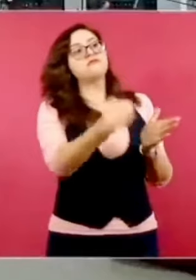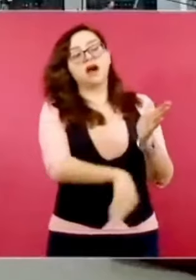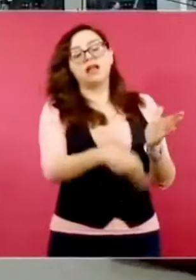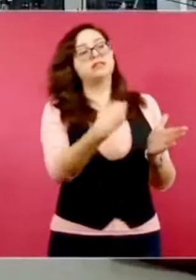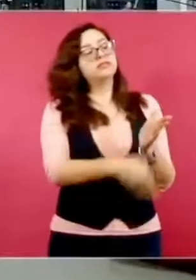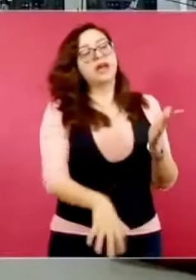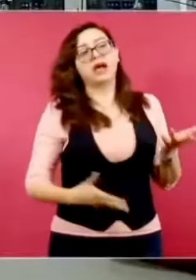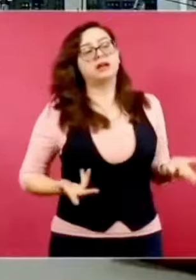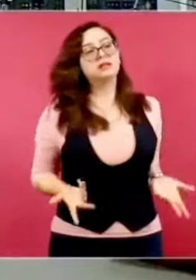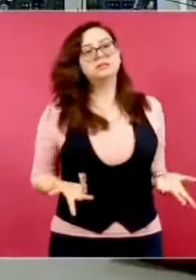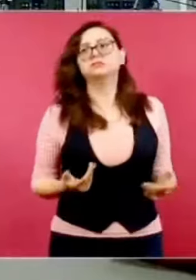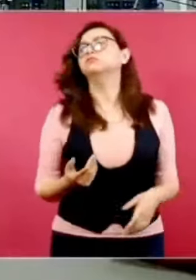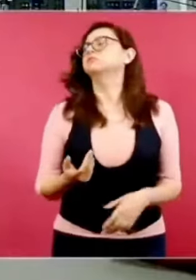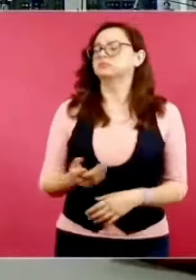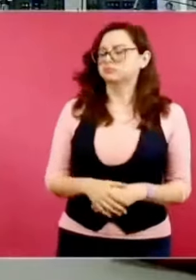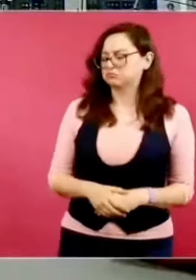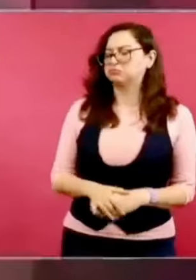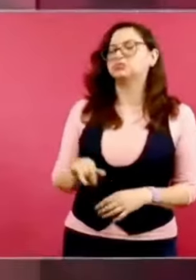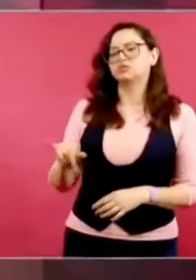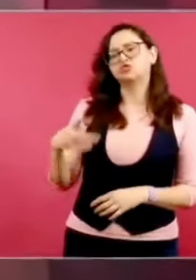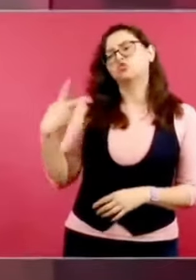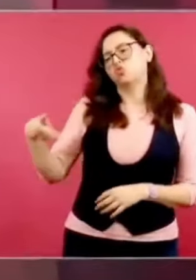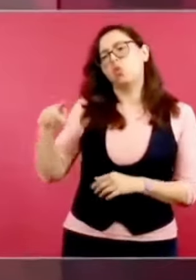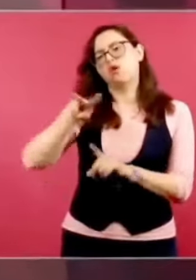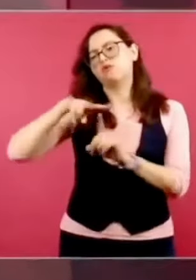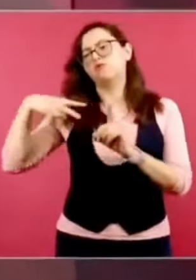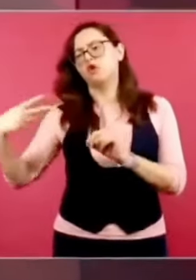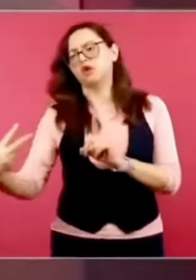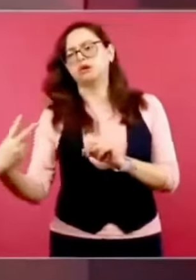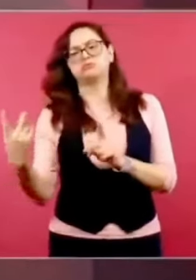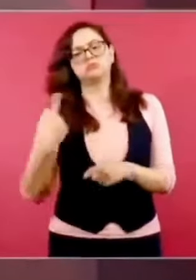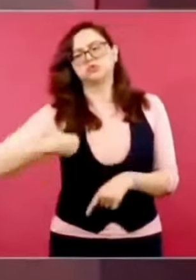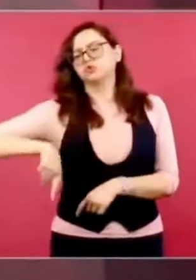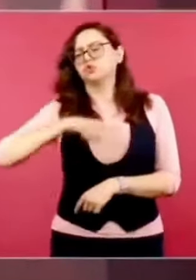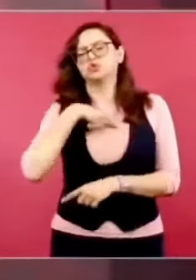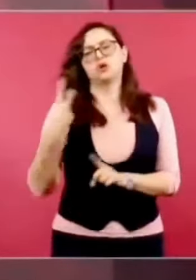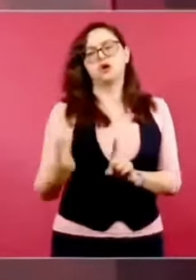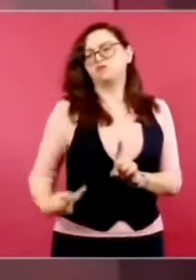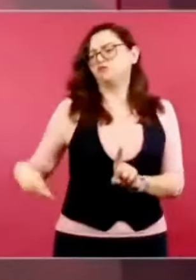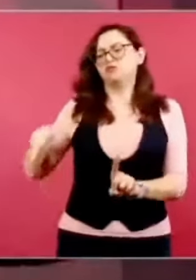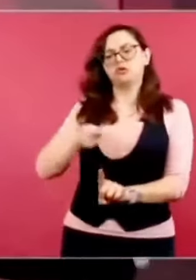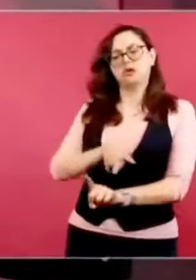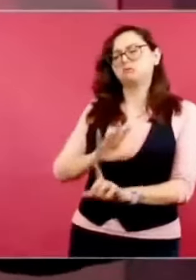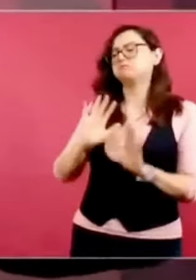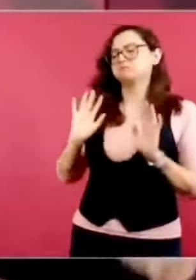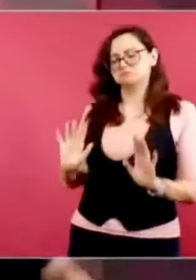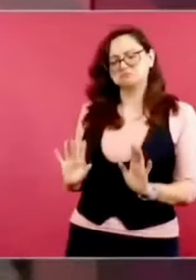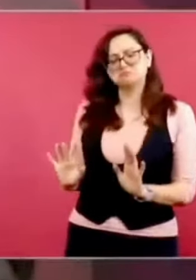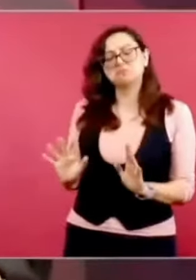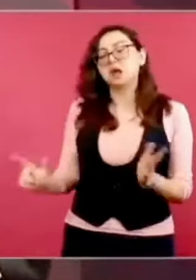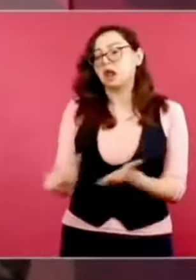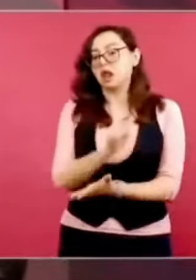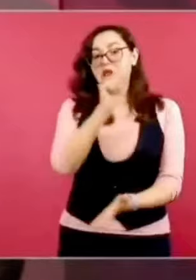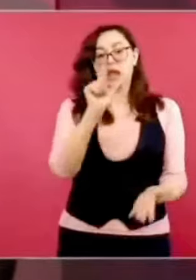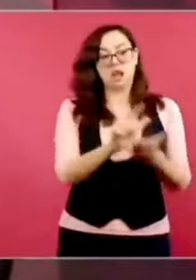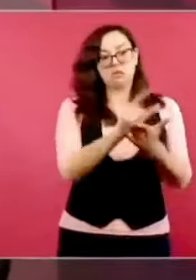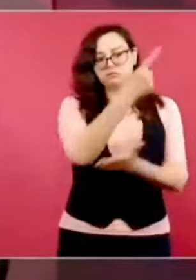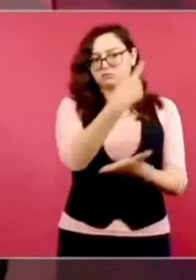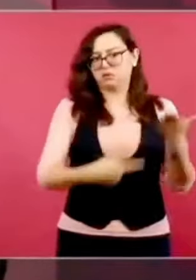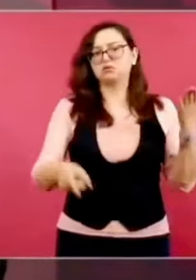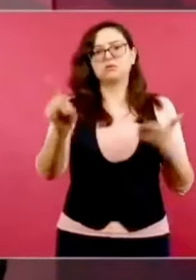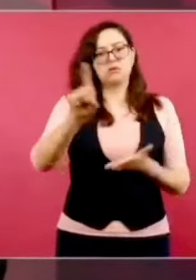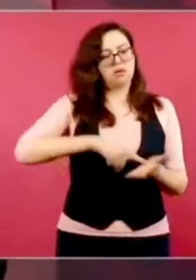está cancelado. Sí, completamente. O sea, ya no hay persecución,